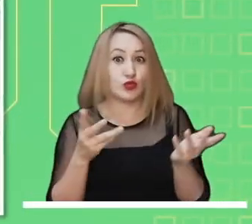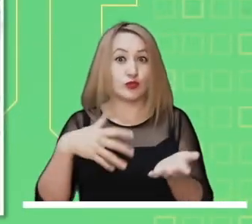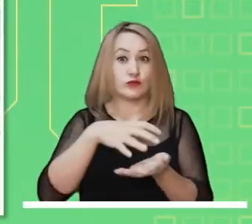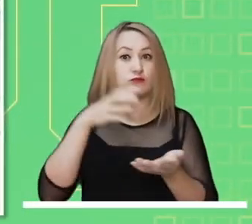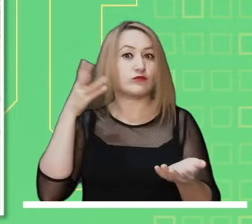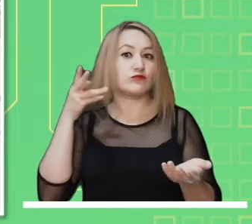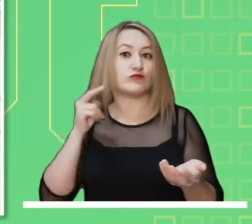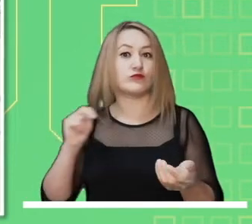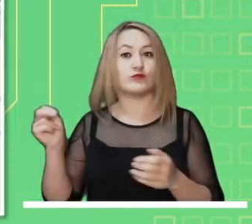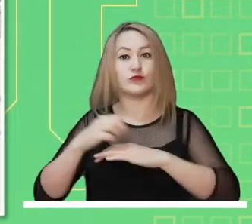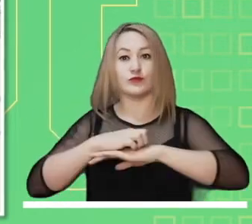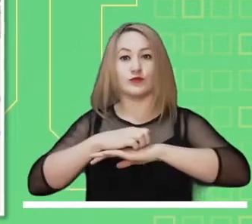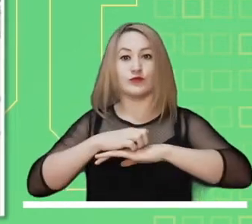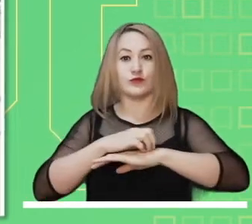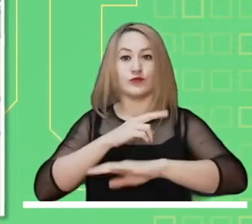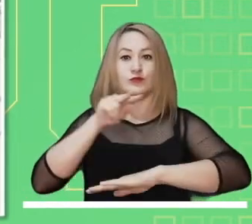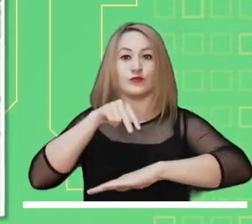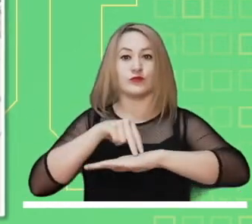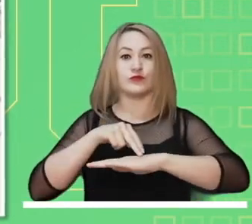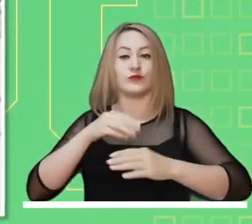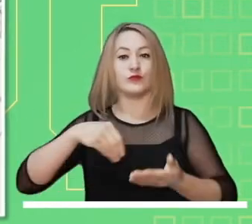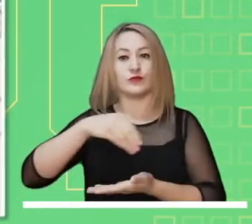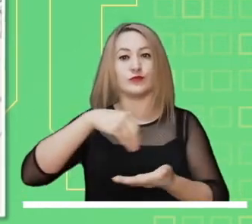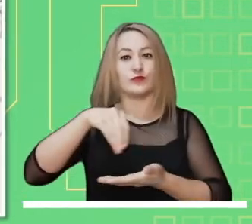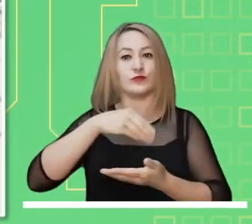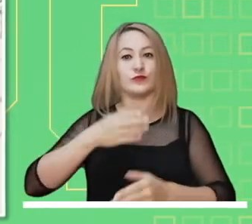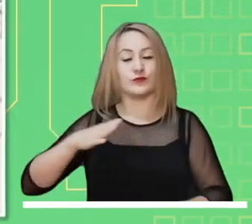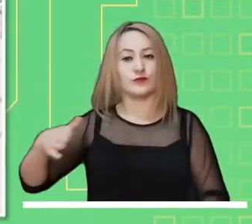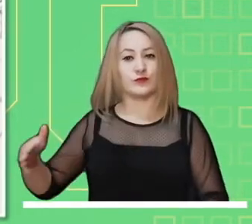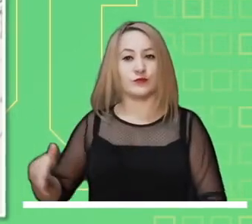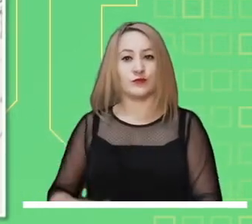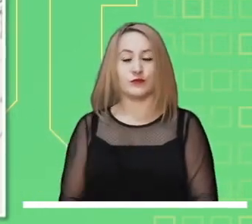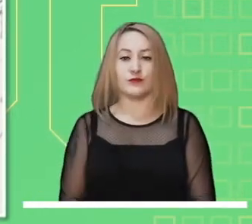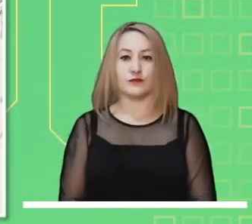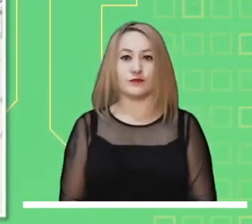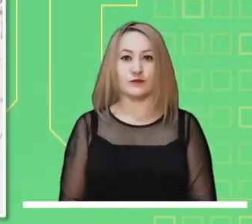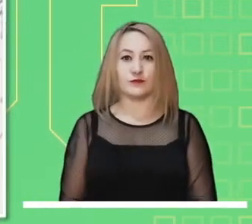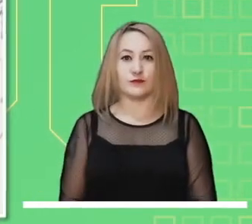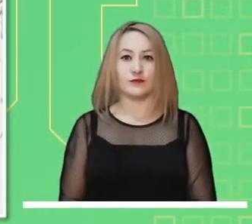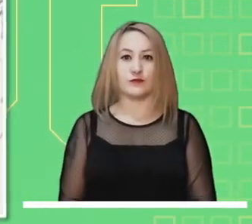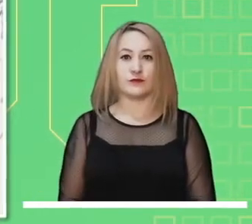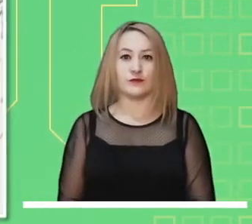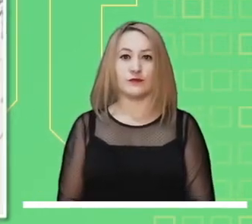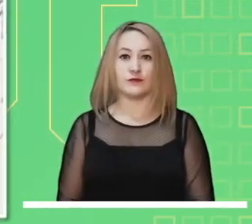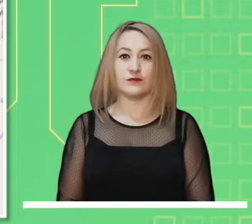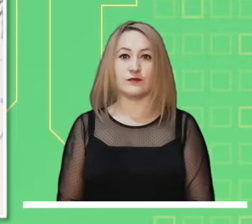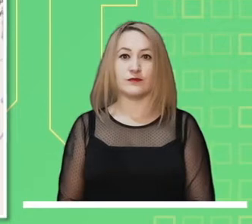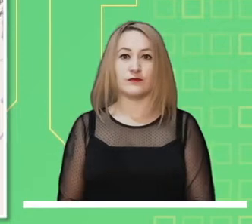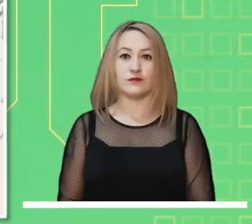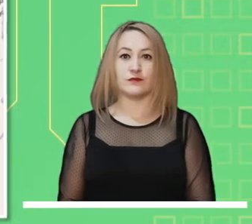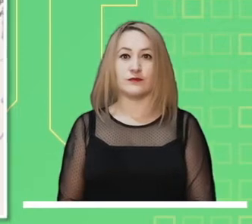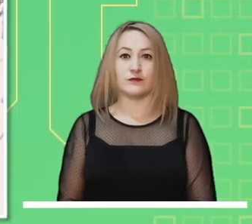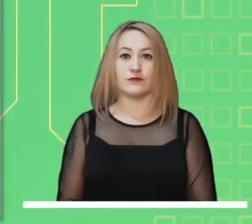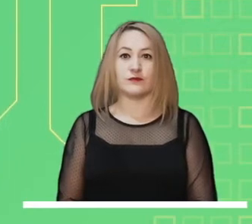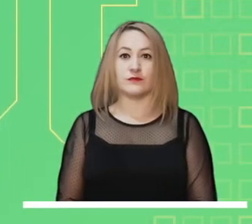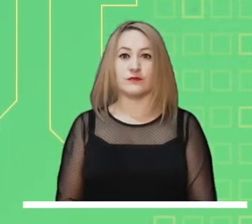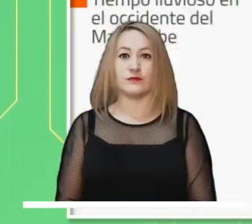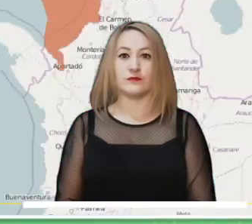Alerta roja por probabilidad de deslizamientos en los Santanderes, Tolima, Nariño, Atlántico y Antioquia.